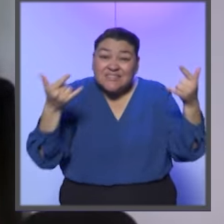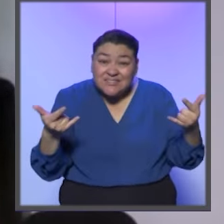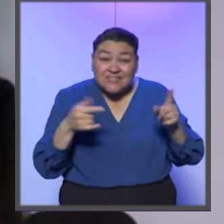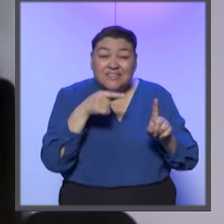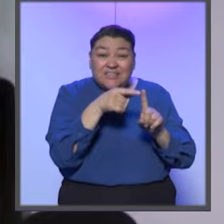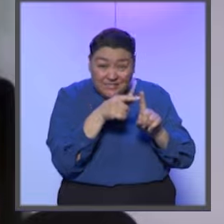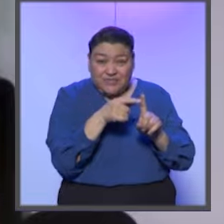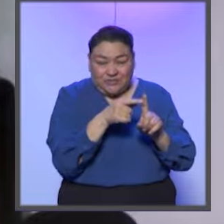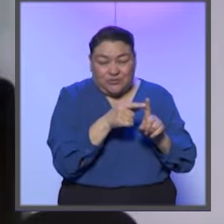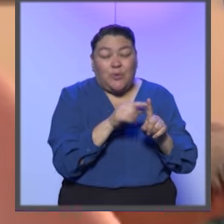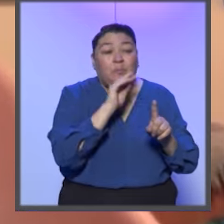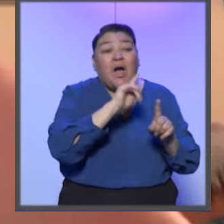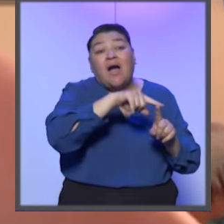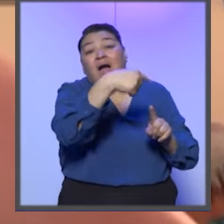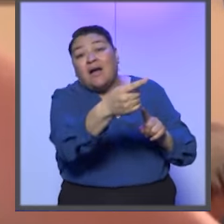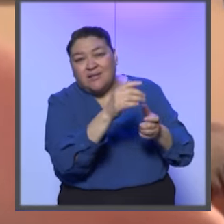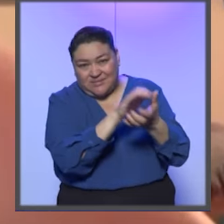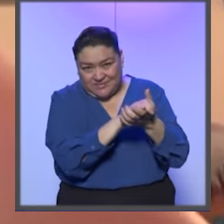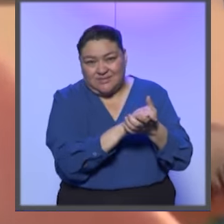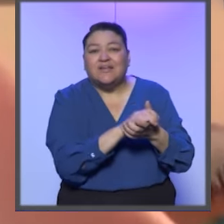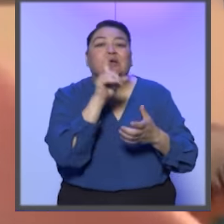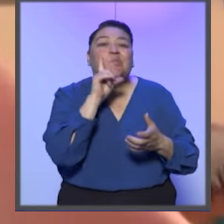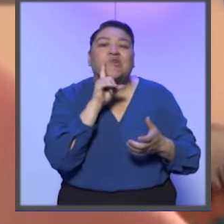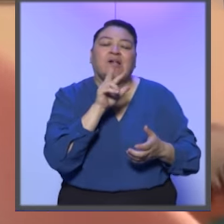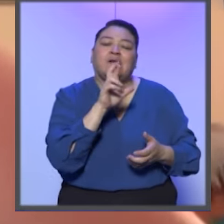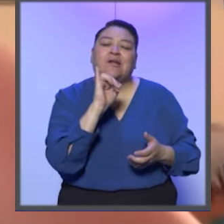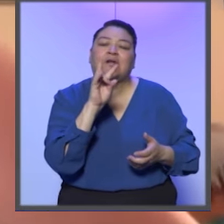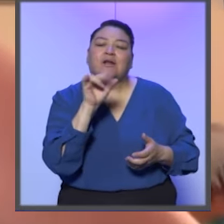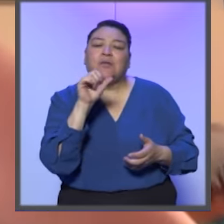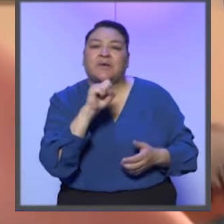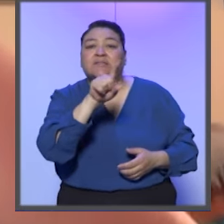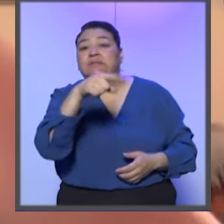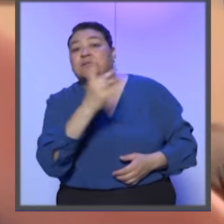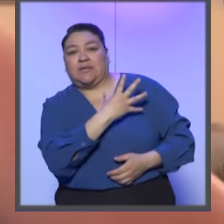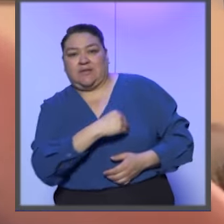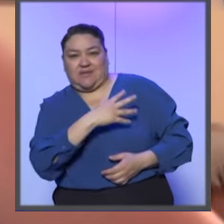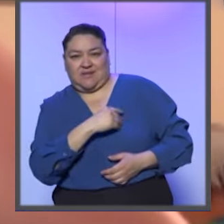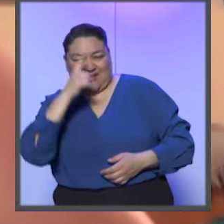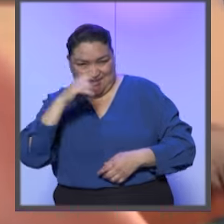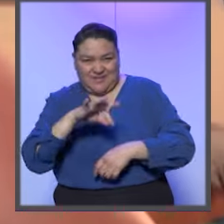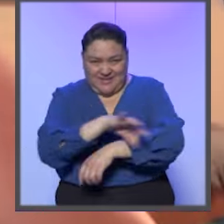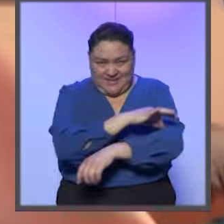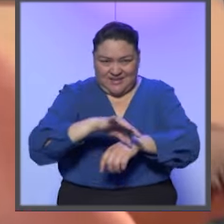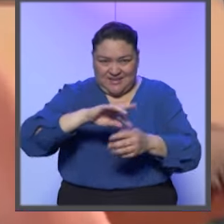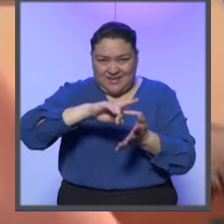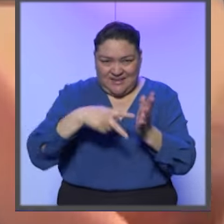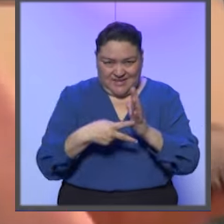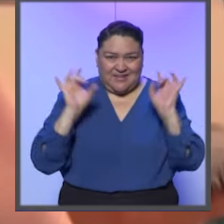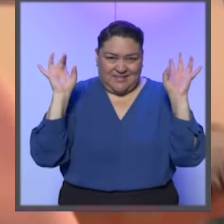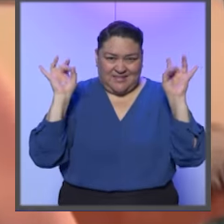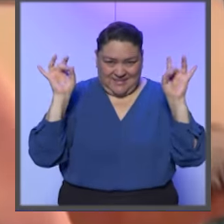historia de la madre de su esposo, la escritoria y activista mexicana Antonieta Rivas Mercado, hija del arquitecto que diseñó el Ángel de la